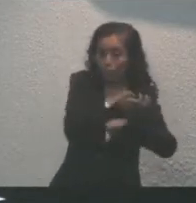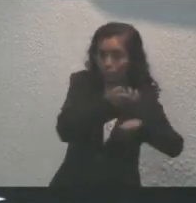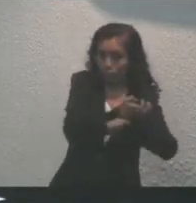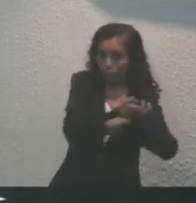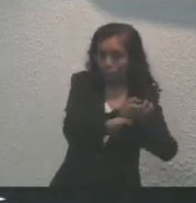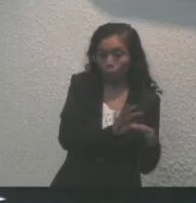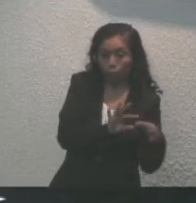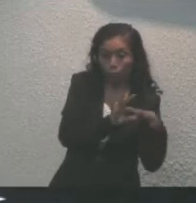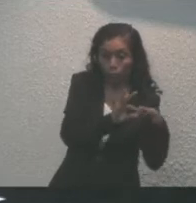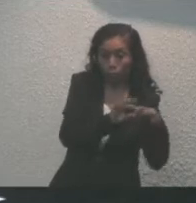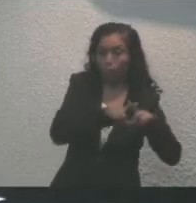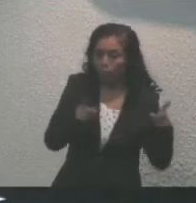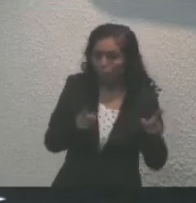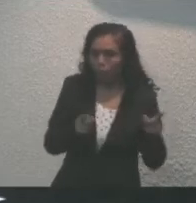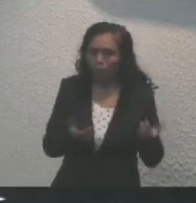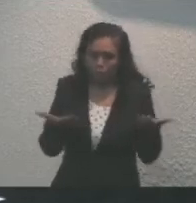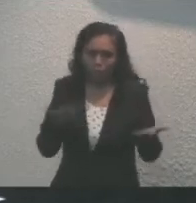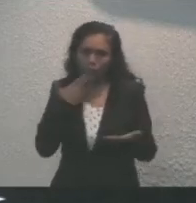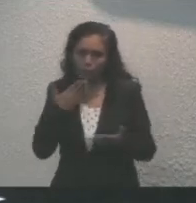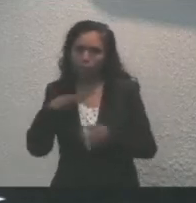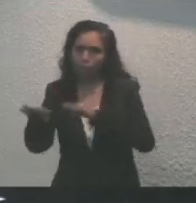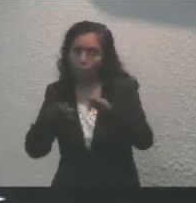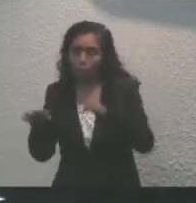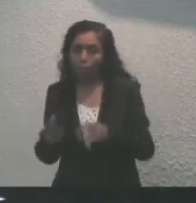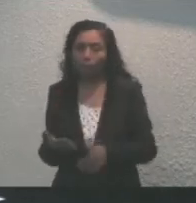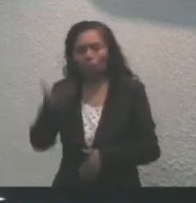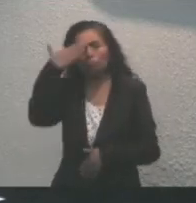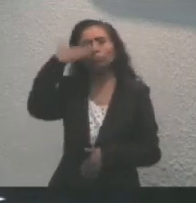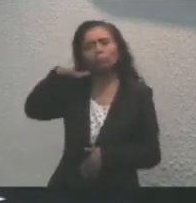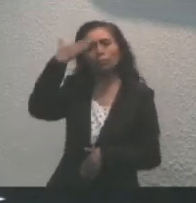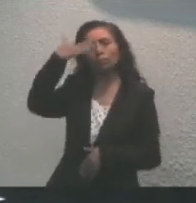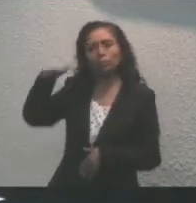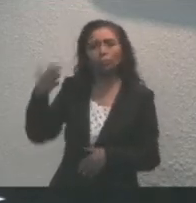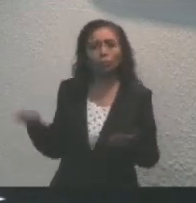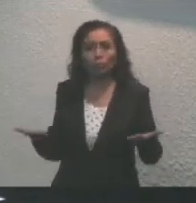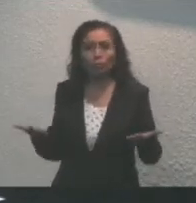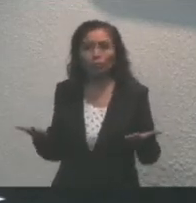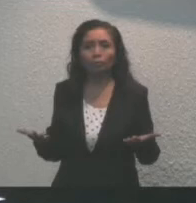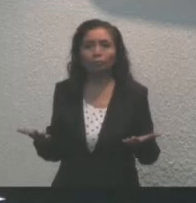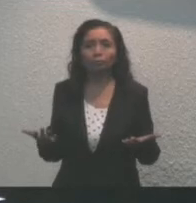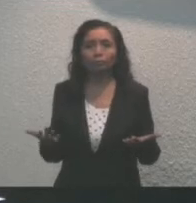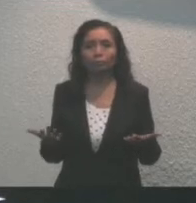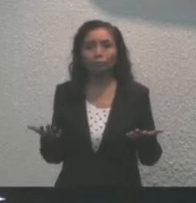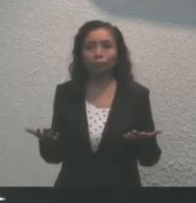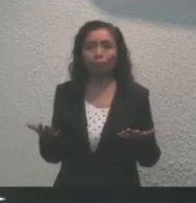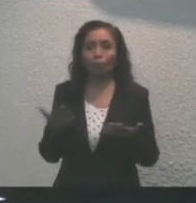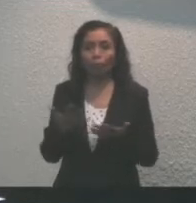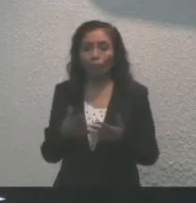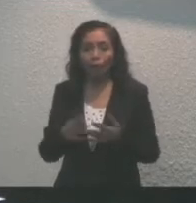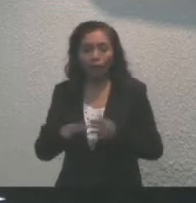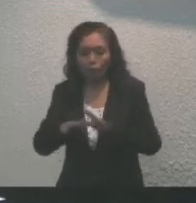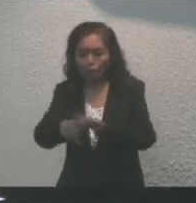y resultados. Tenemos muy en claro que no vamos a permitir que nos arrebaten la